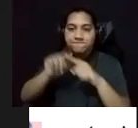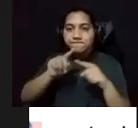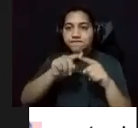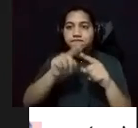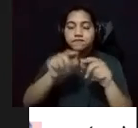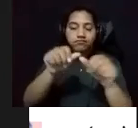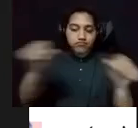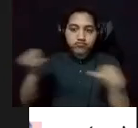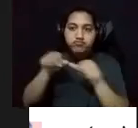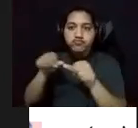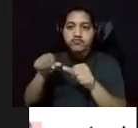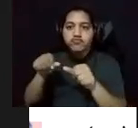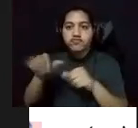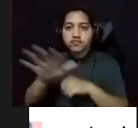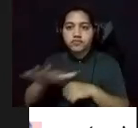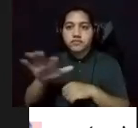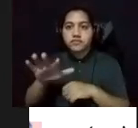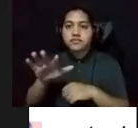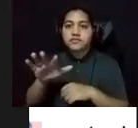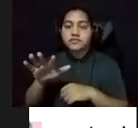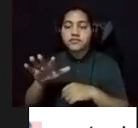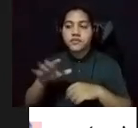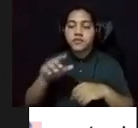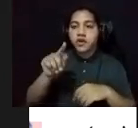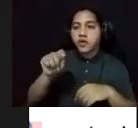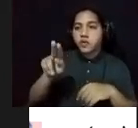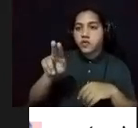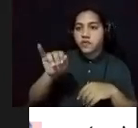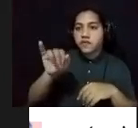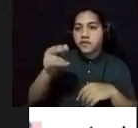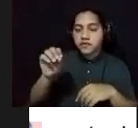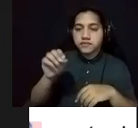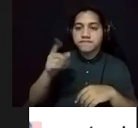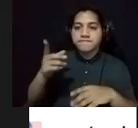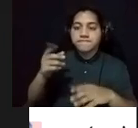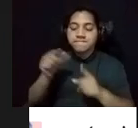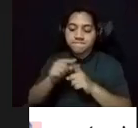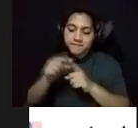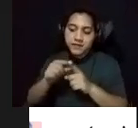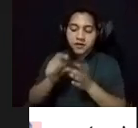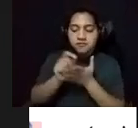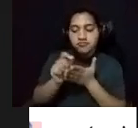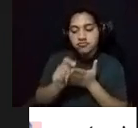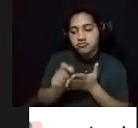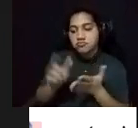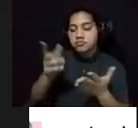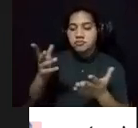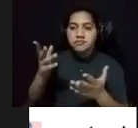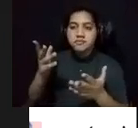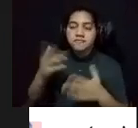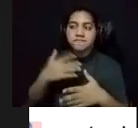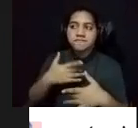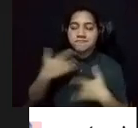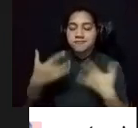del entorno. De primera voz, Tufiño nos conmueve con sus palabras cuando comenta entre nostalgia y